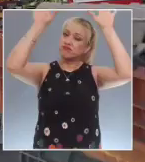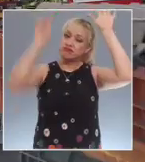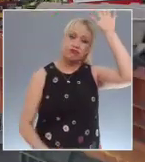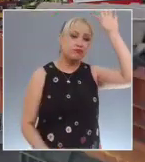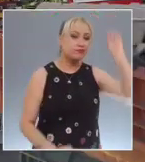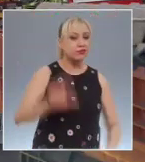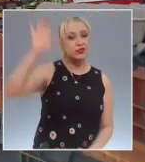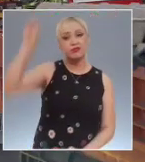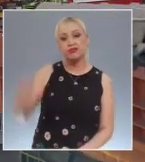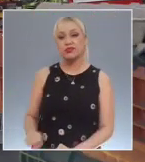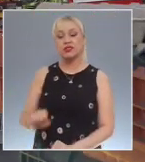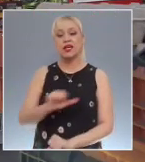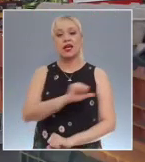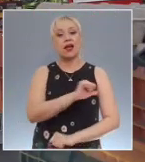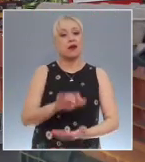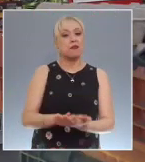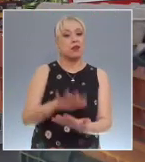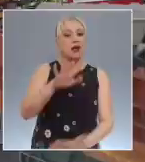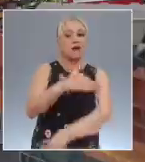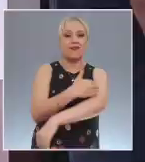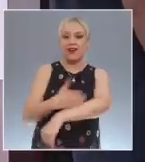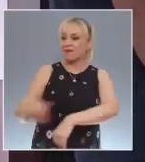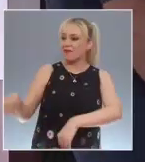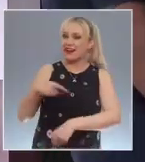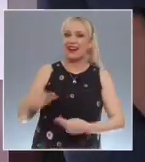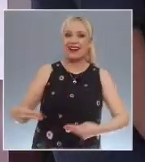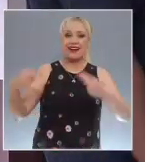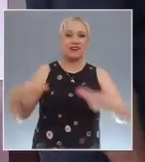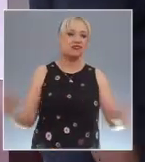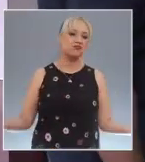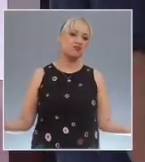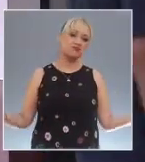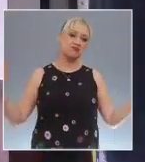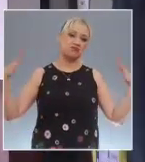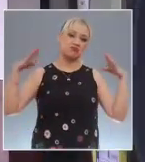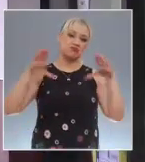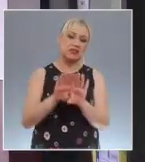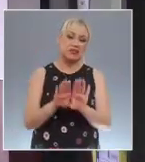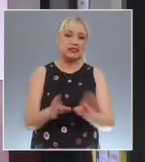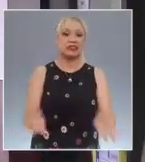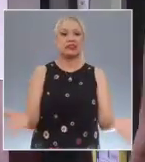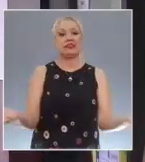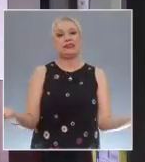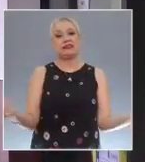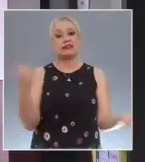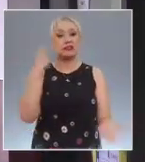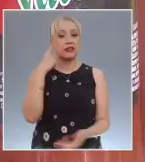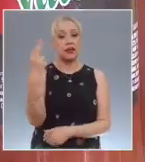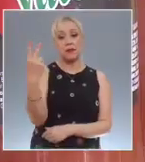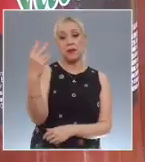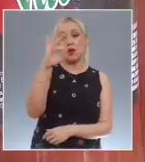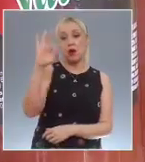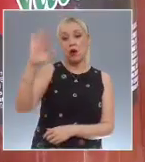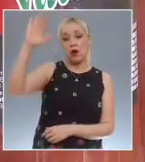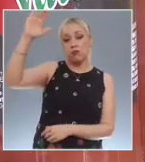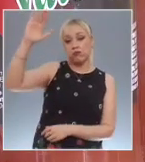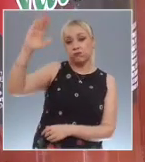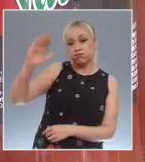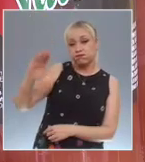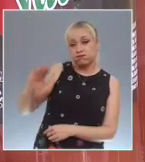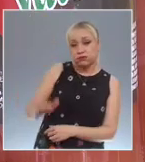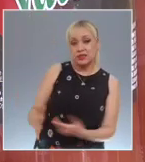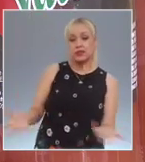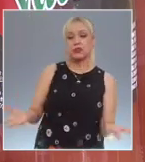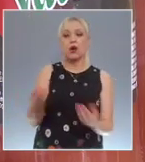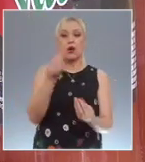La extorsión en México provoca que las ventas de los pequeños comercios bajen el 25% y los costos de alimentos se eleve